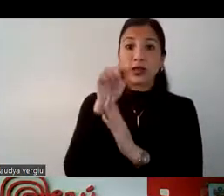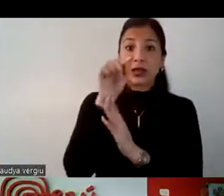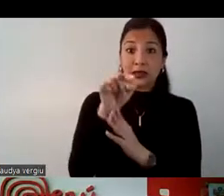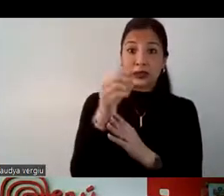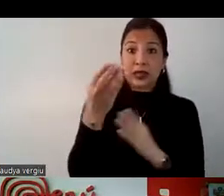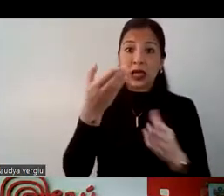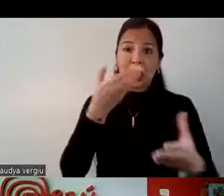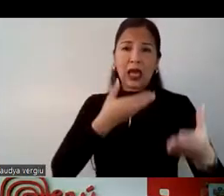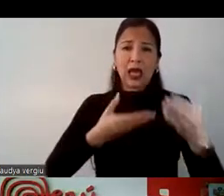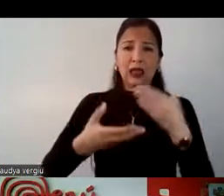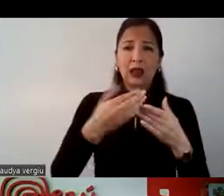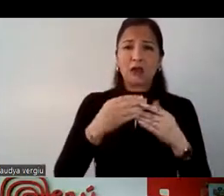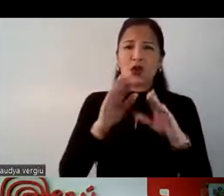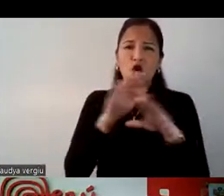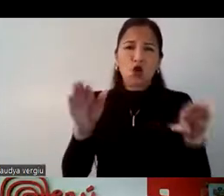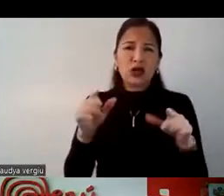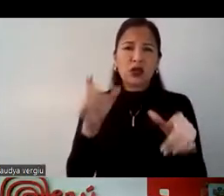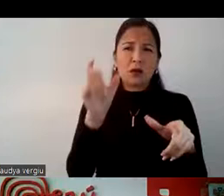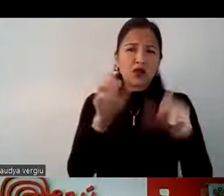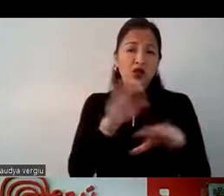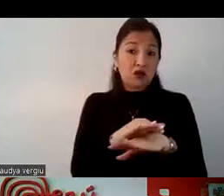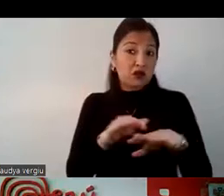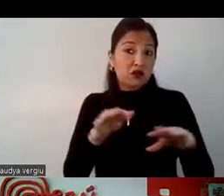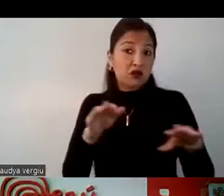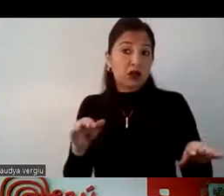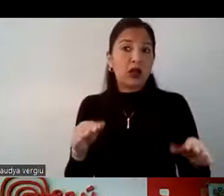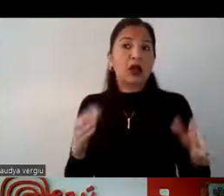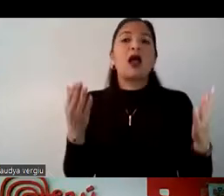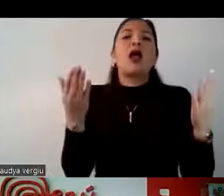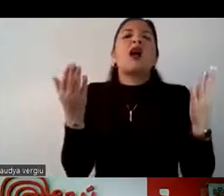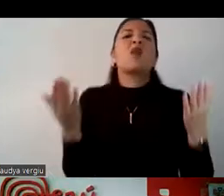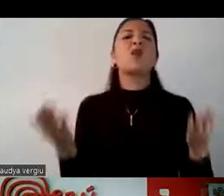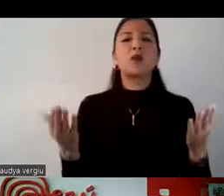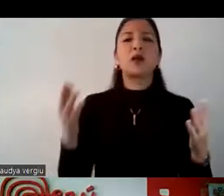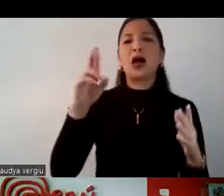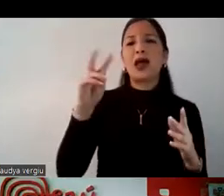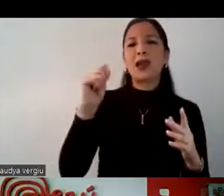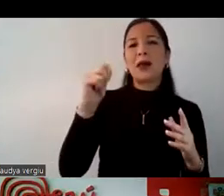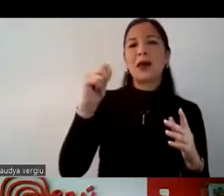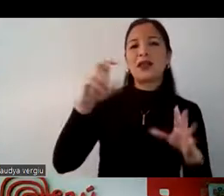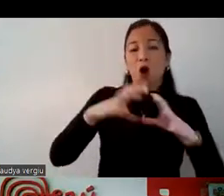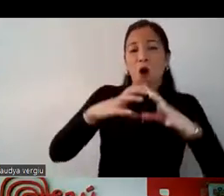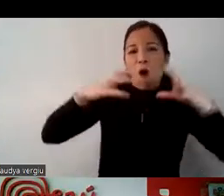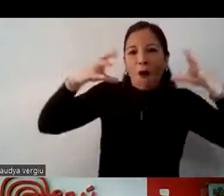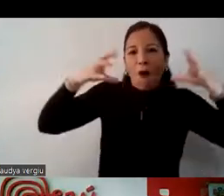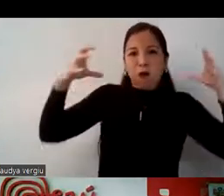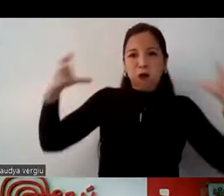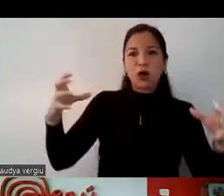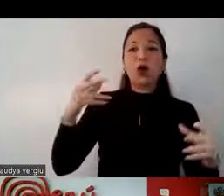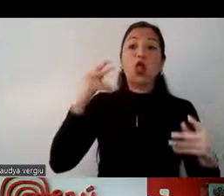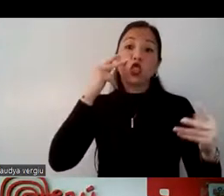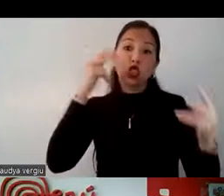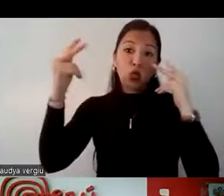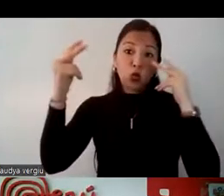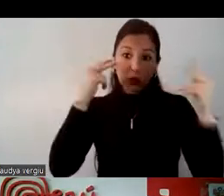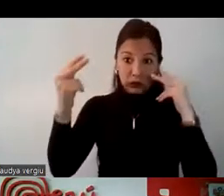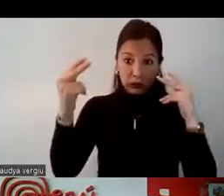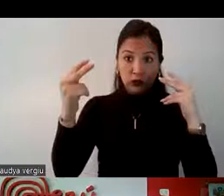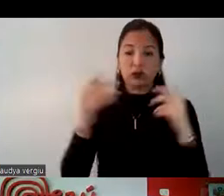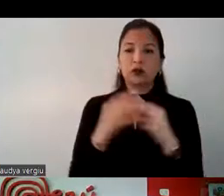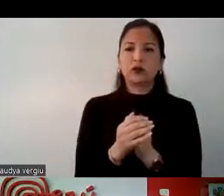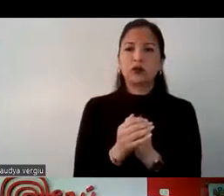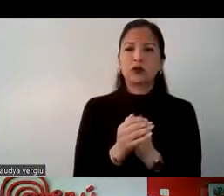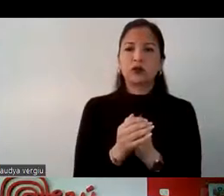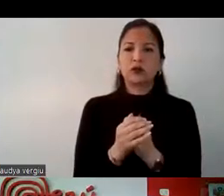no han sido al público final, sino a los representantes de las mayoristas de turismo. Bueno, ¿qué nos